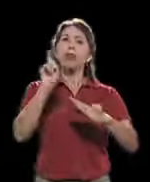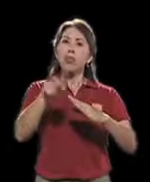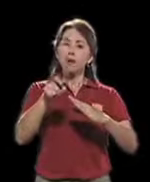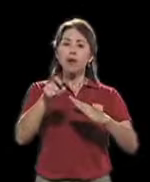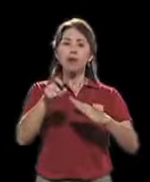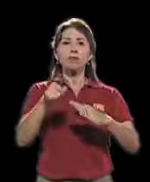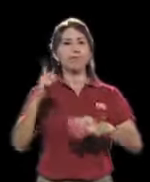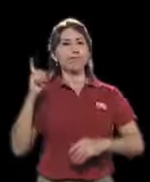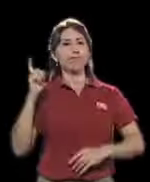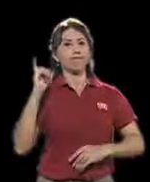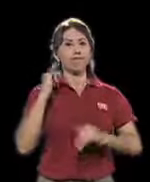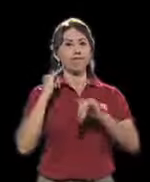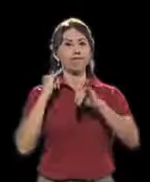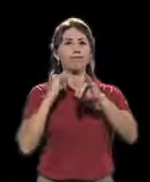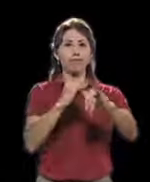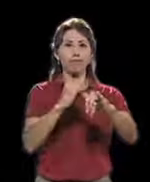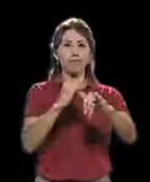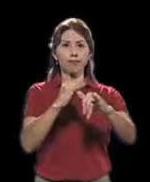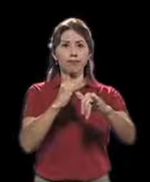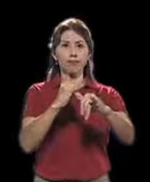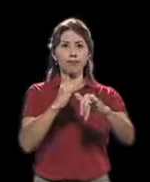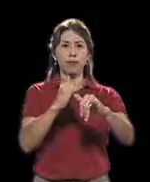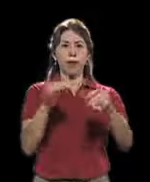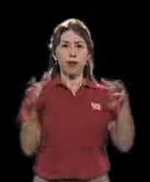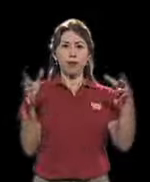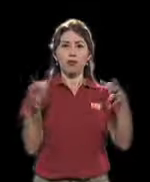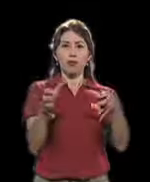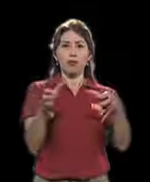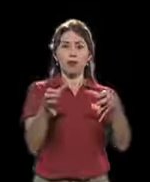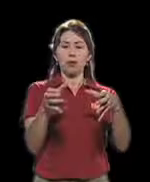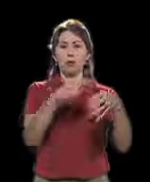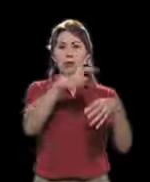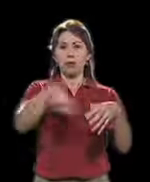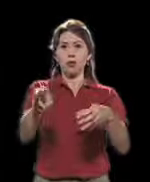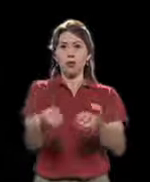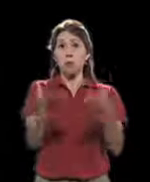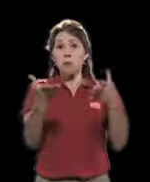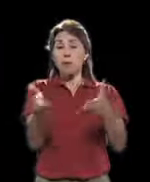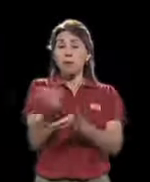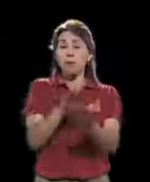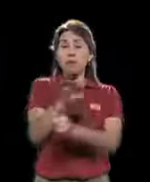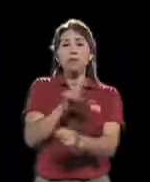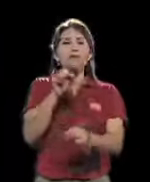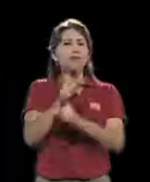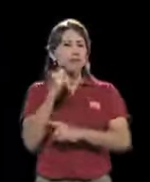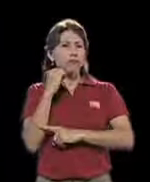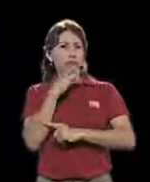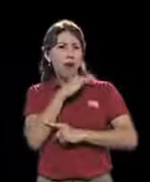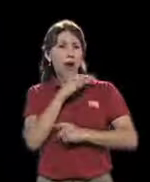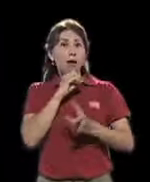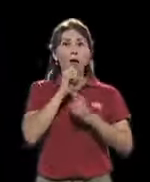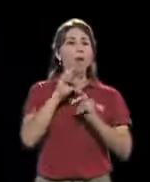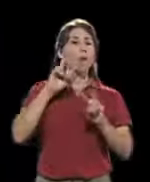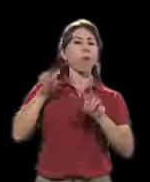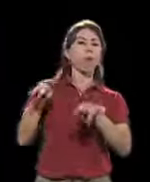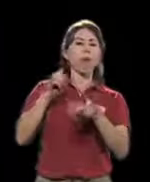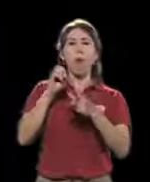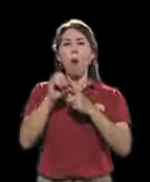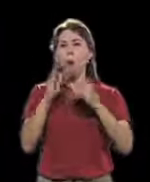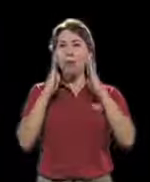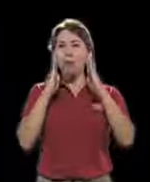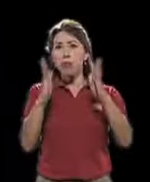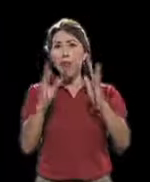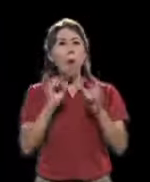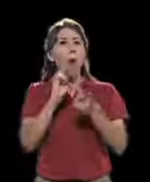ante el Consejo de Transporte Público las irregularidades, el trato que usted recibe,